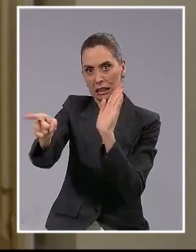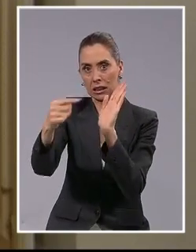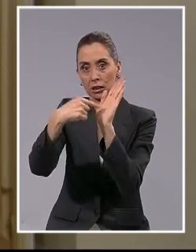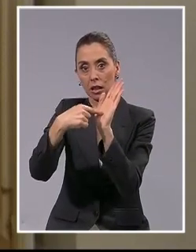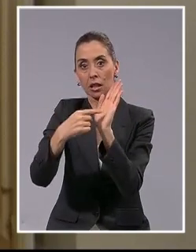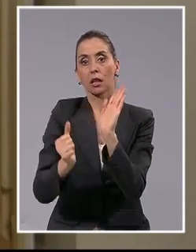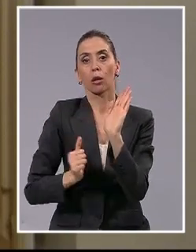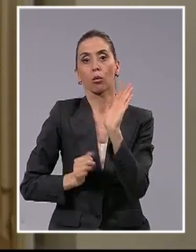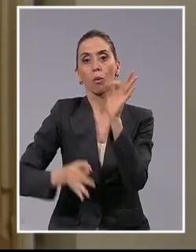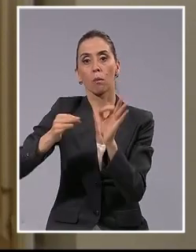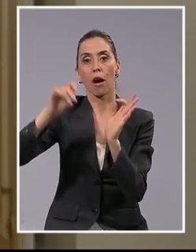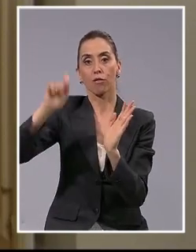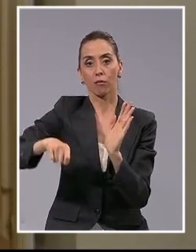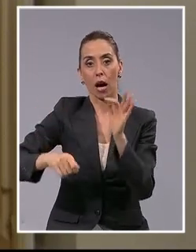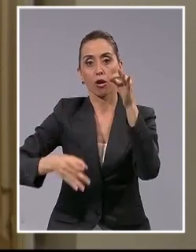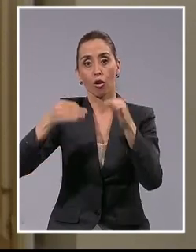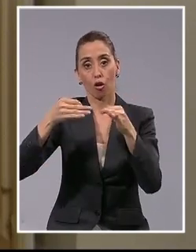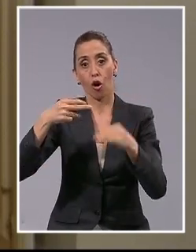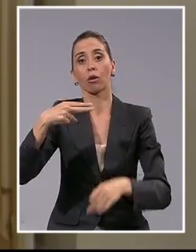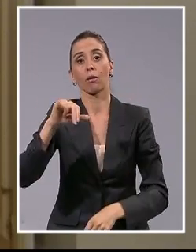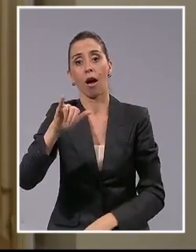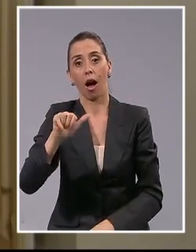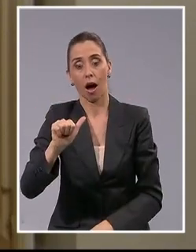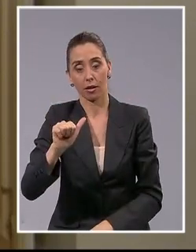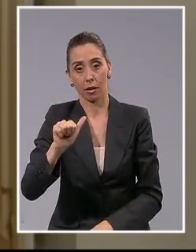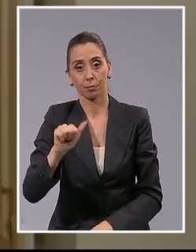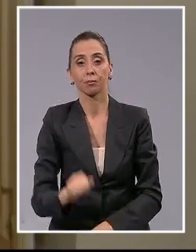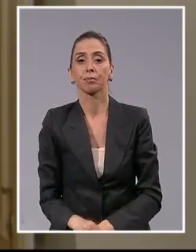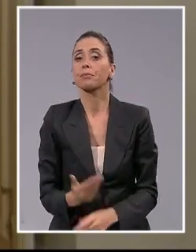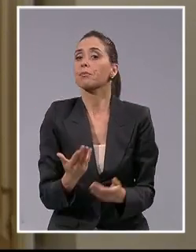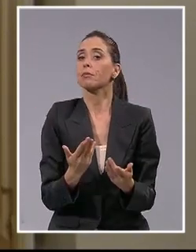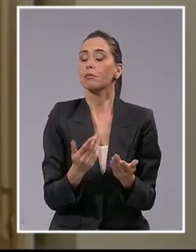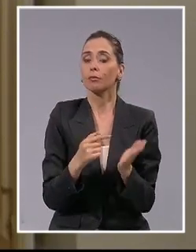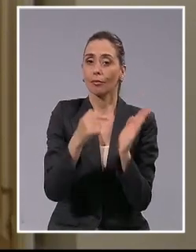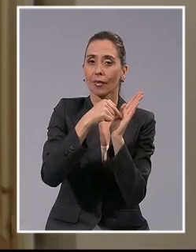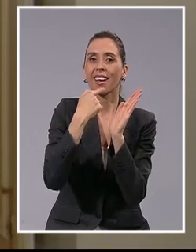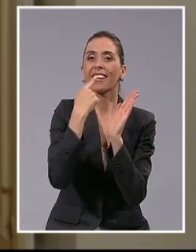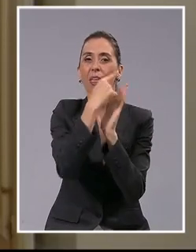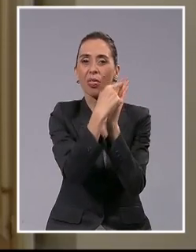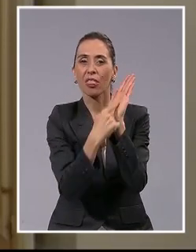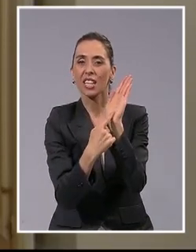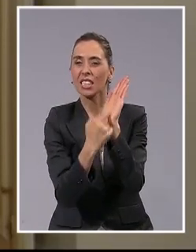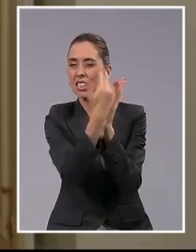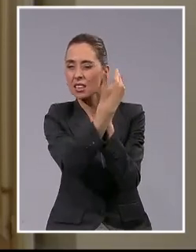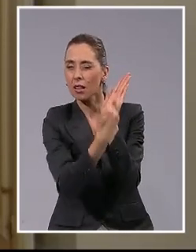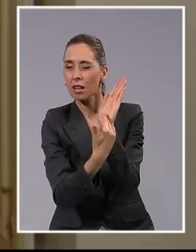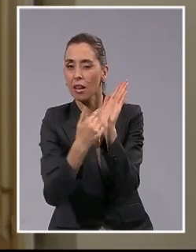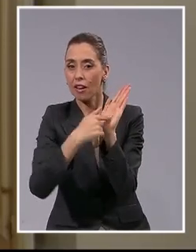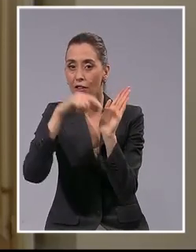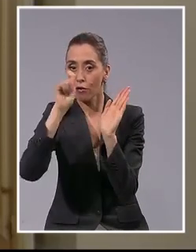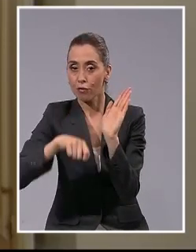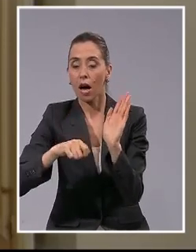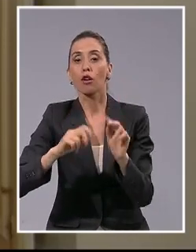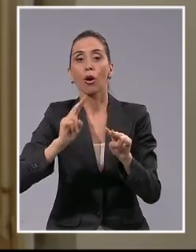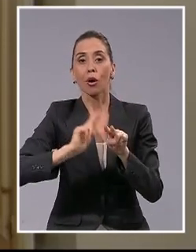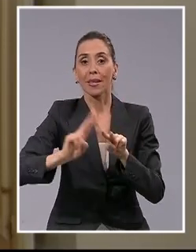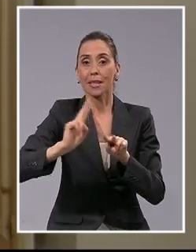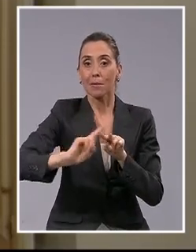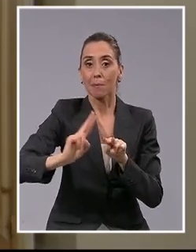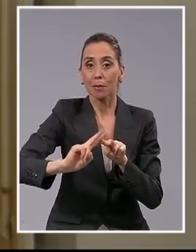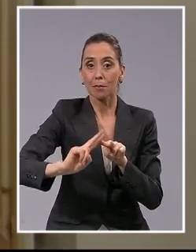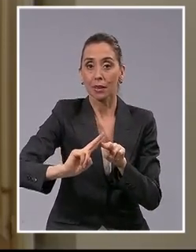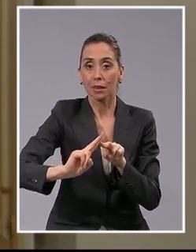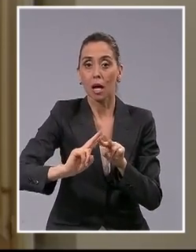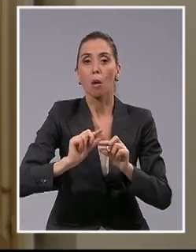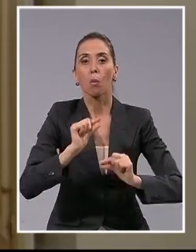del fallo de la Corte de la Haya y dada la naturaleza y contenido de este fallo, su implementación deberá ser